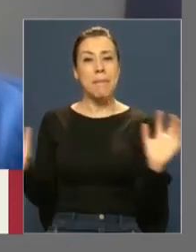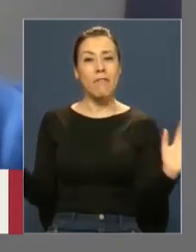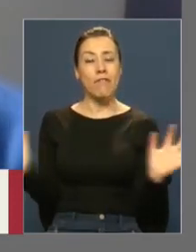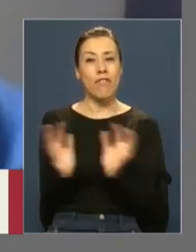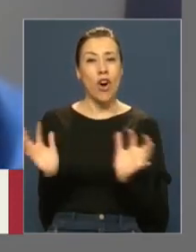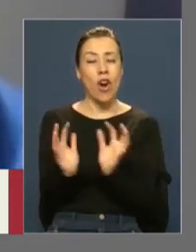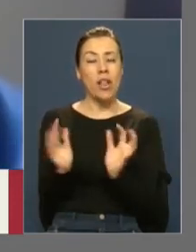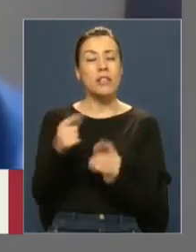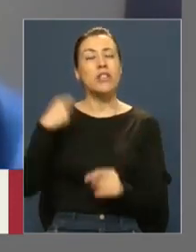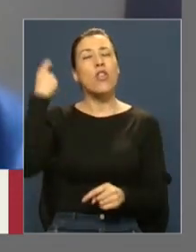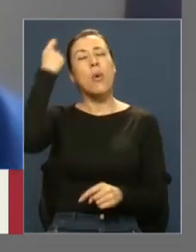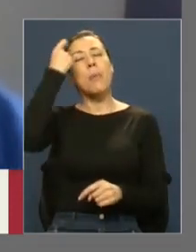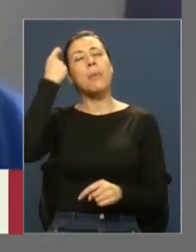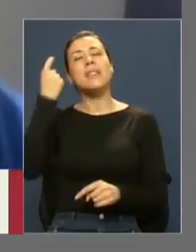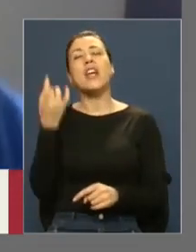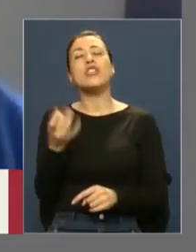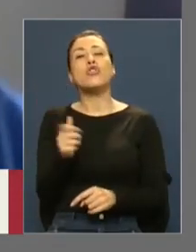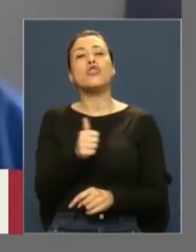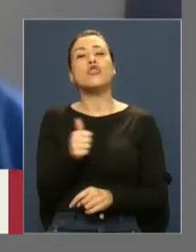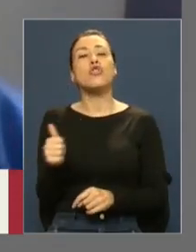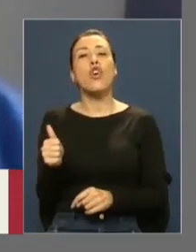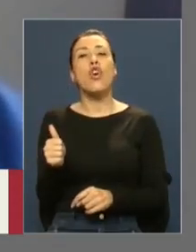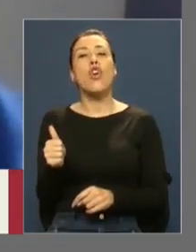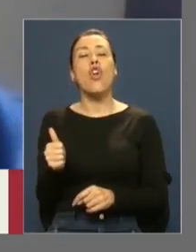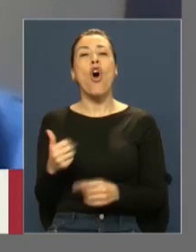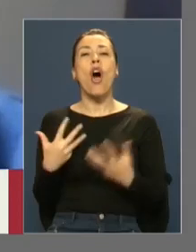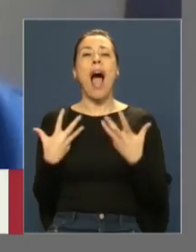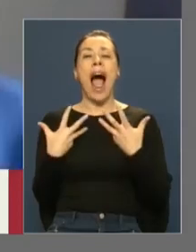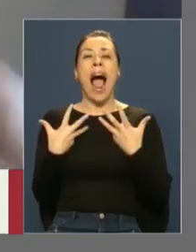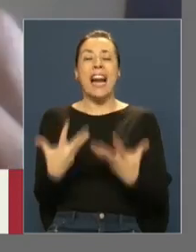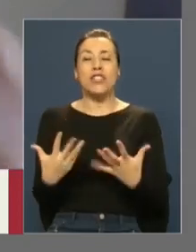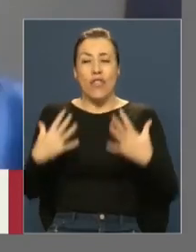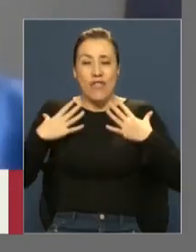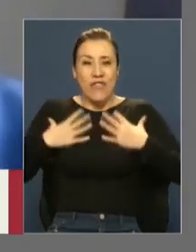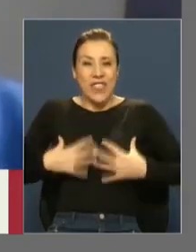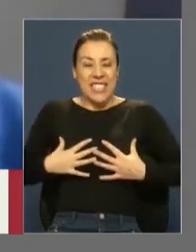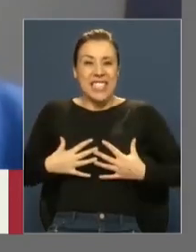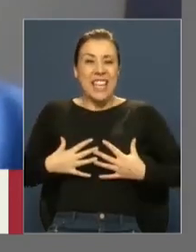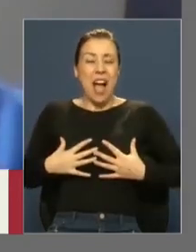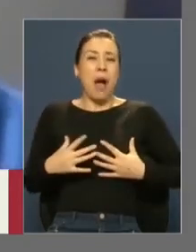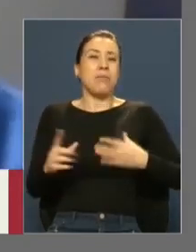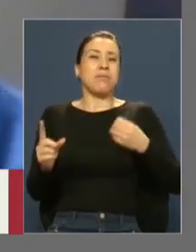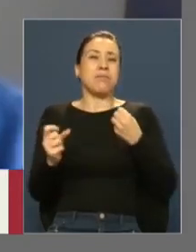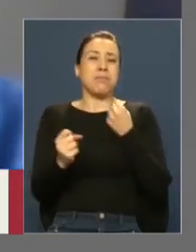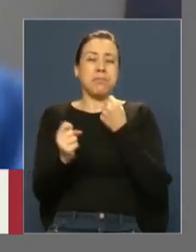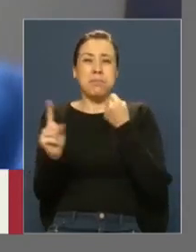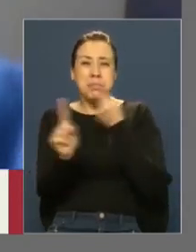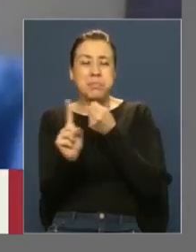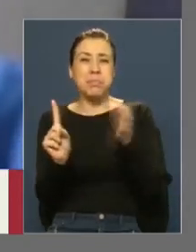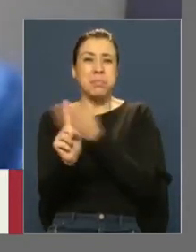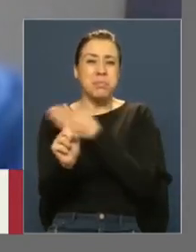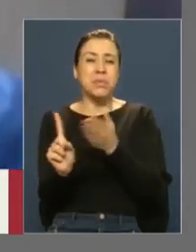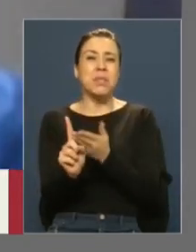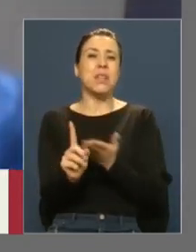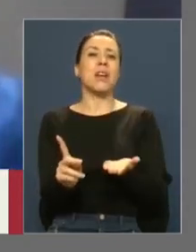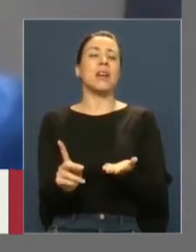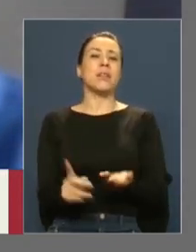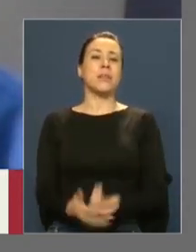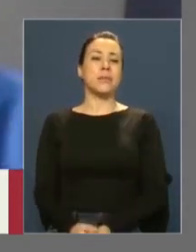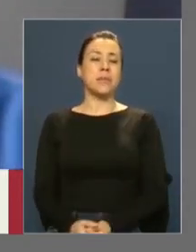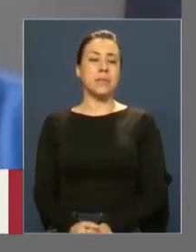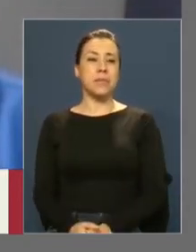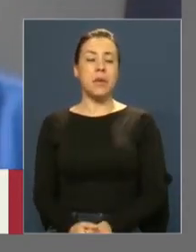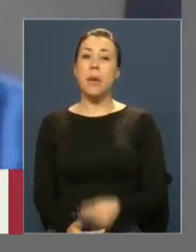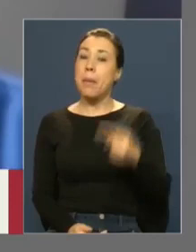se piensa en general solamente en la violencia física, como si la única forma de violencia que existiera fuera el darle de golpe a otro.